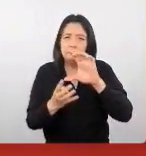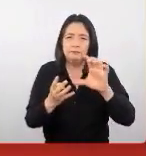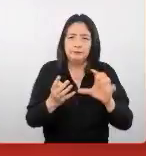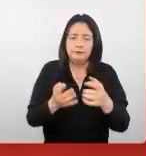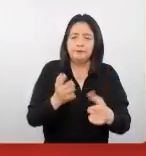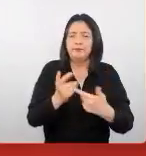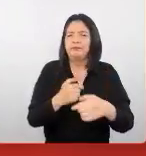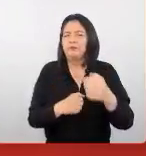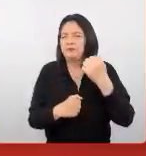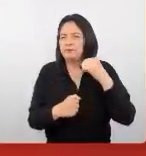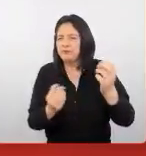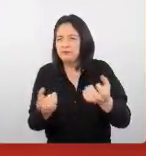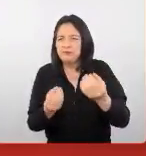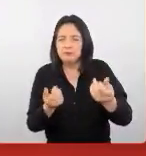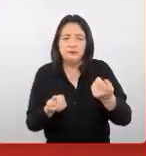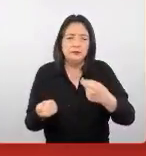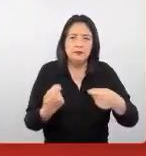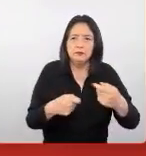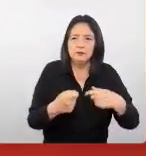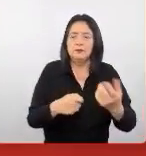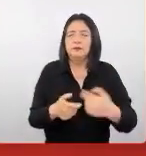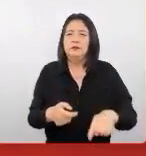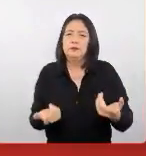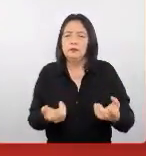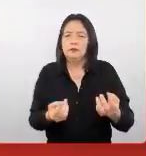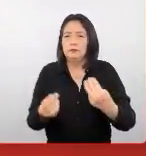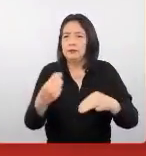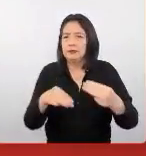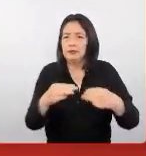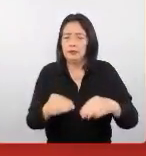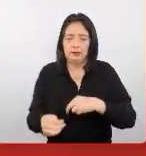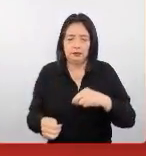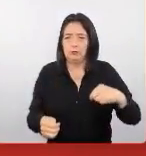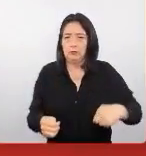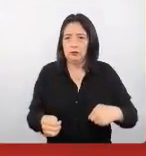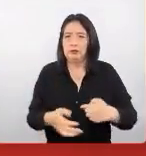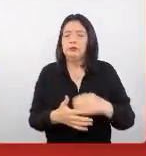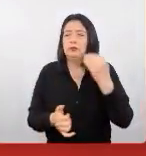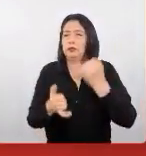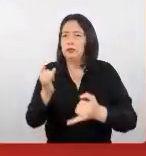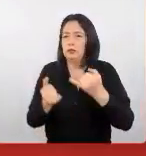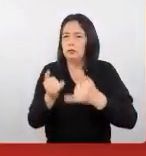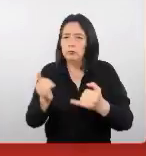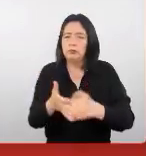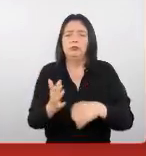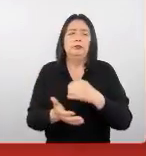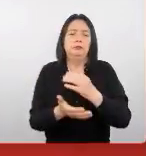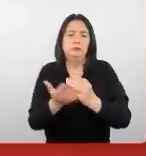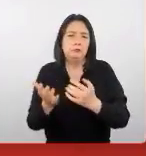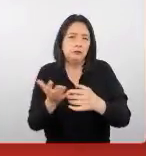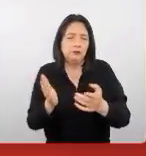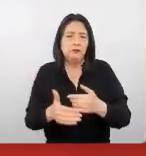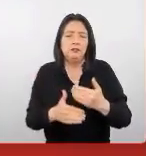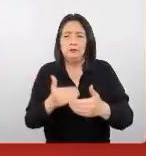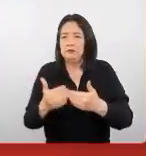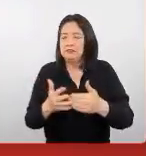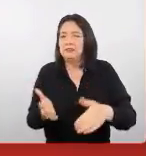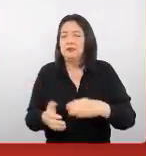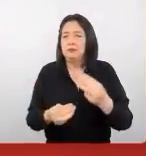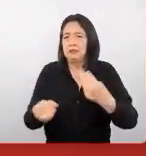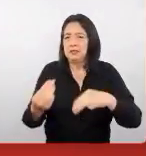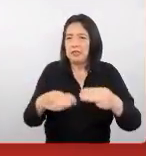viajeros y cómo negociar con el mercado chino. Y en el segundo y último bloque vamos a conocer un poco más sobre el mercado japonés.